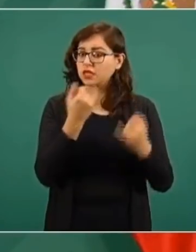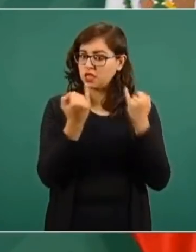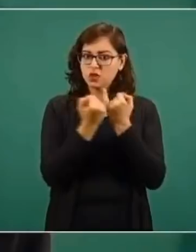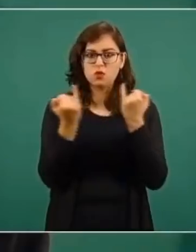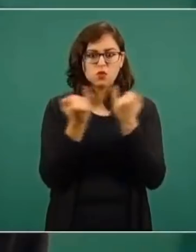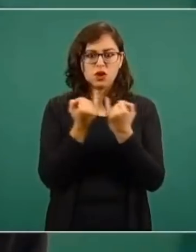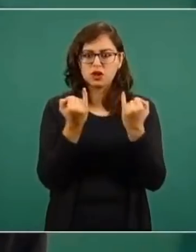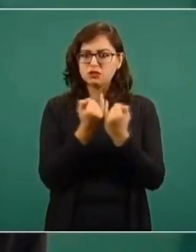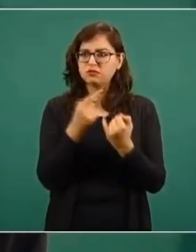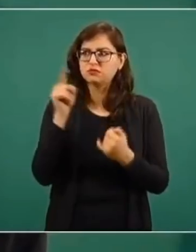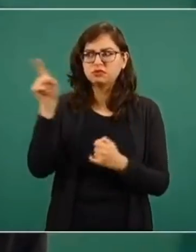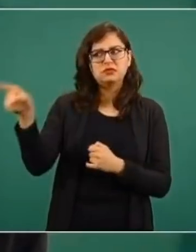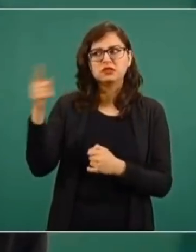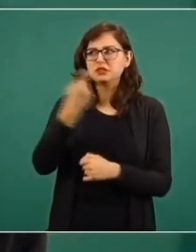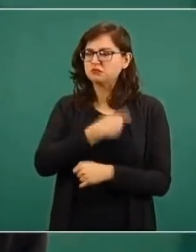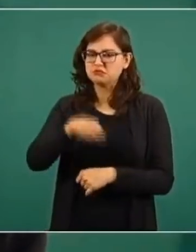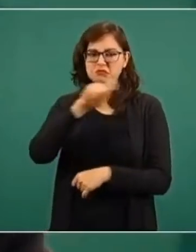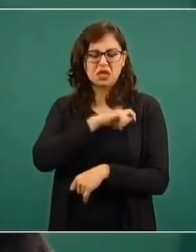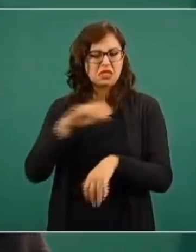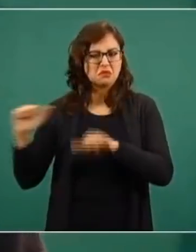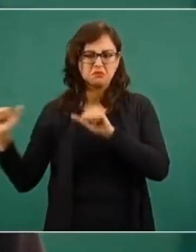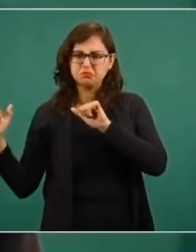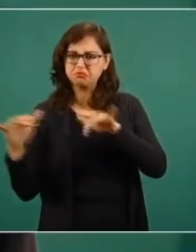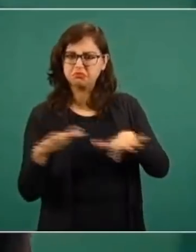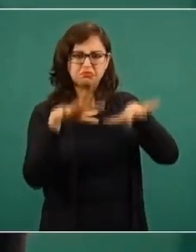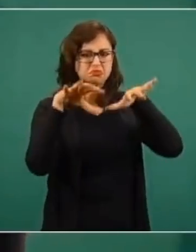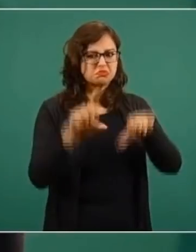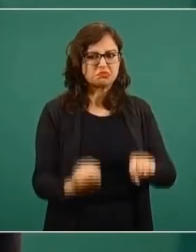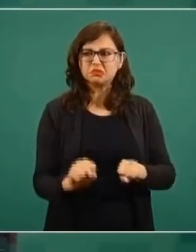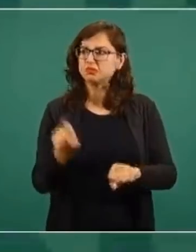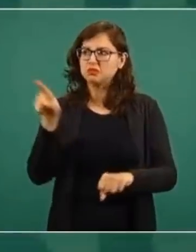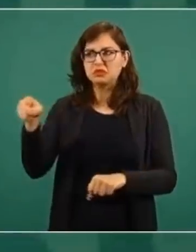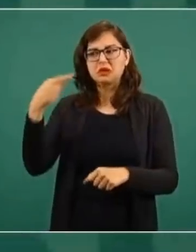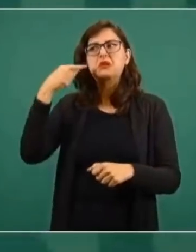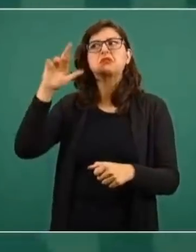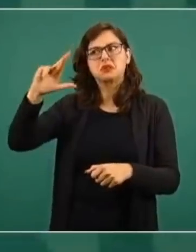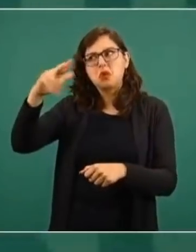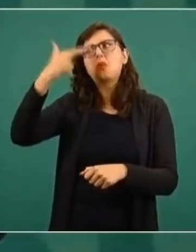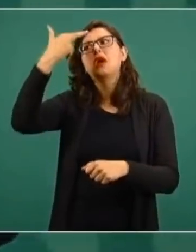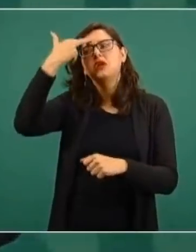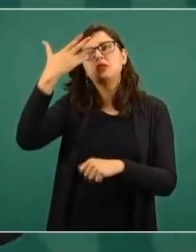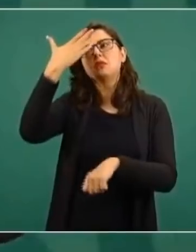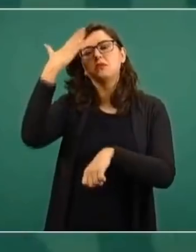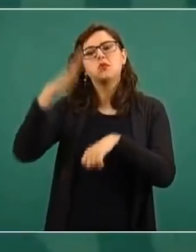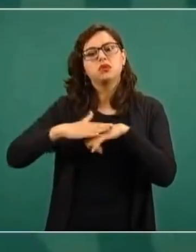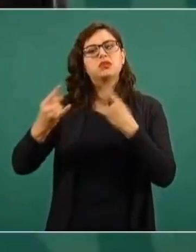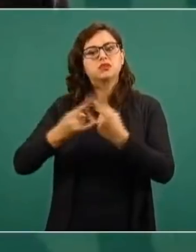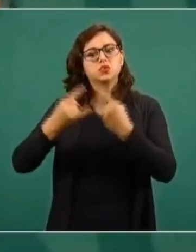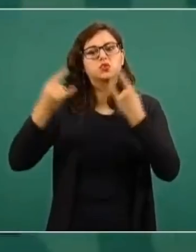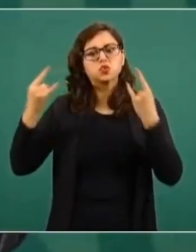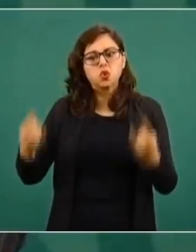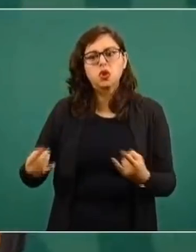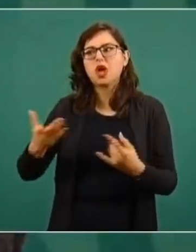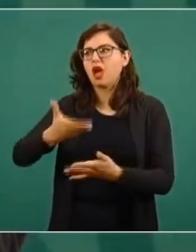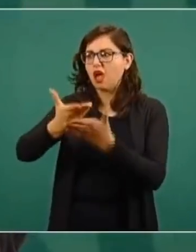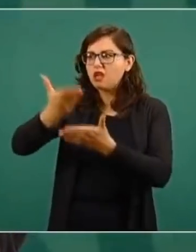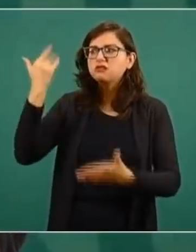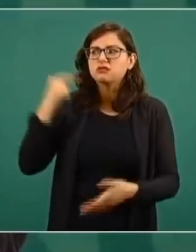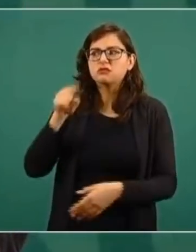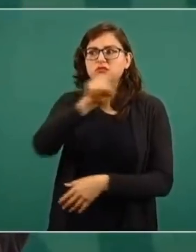se cometieron incluso actos indebidos,